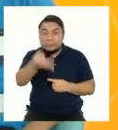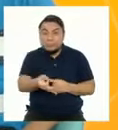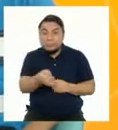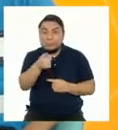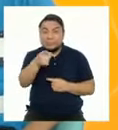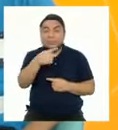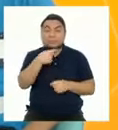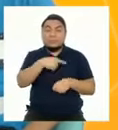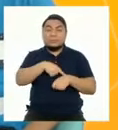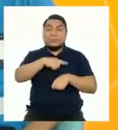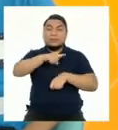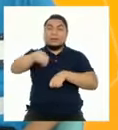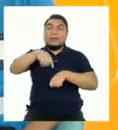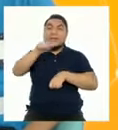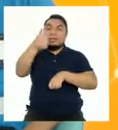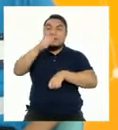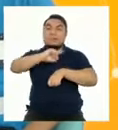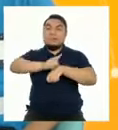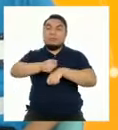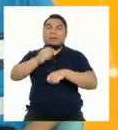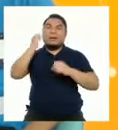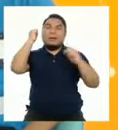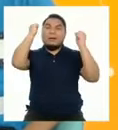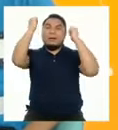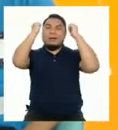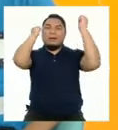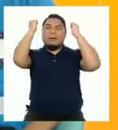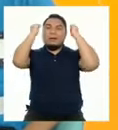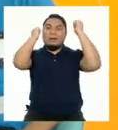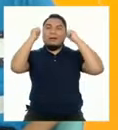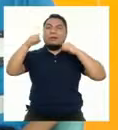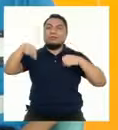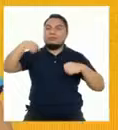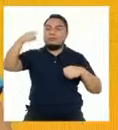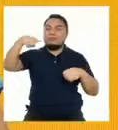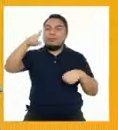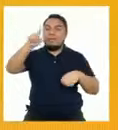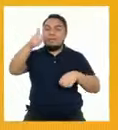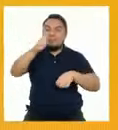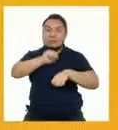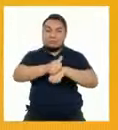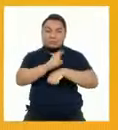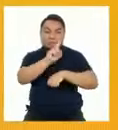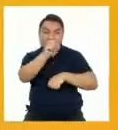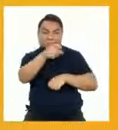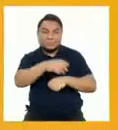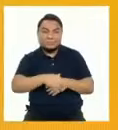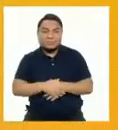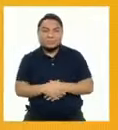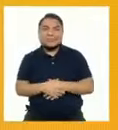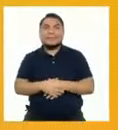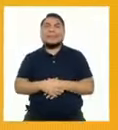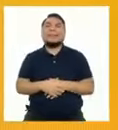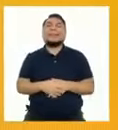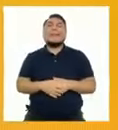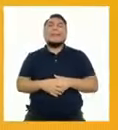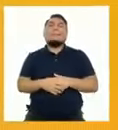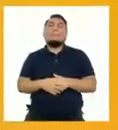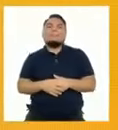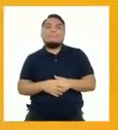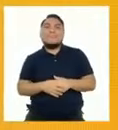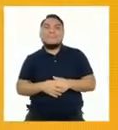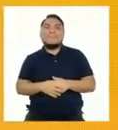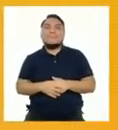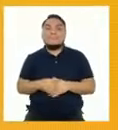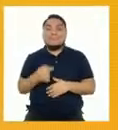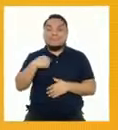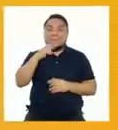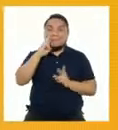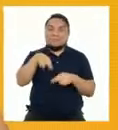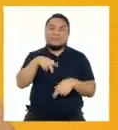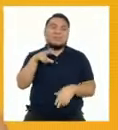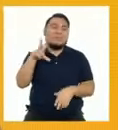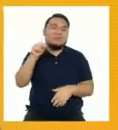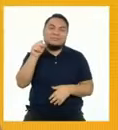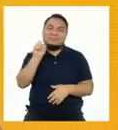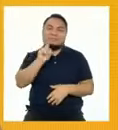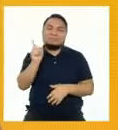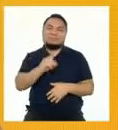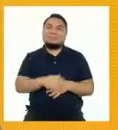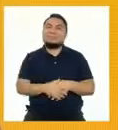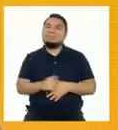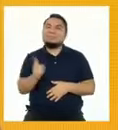que te demoras 10 minutos en bañarte todos los días? Mmm, la respuesta es... No,